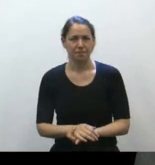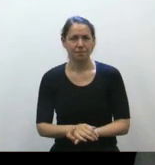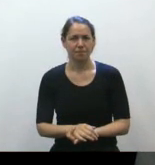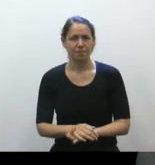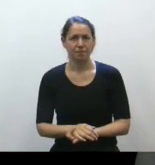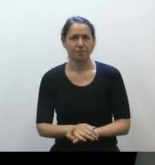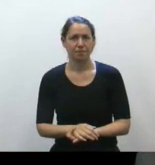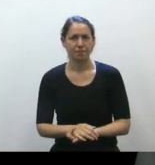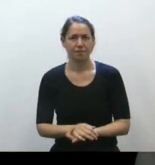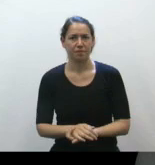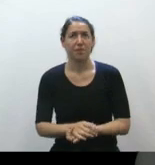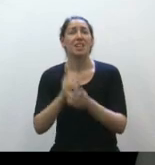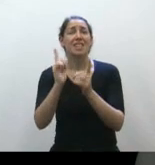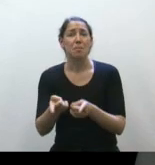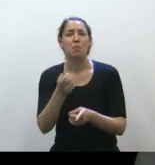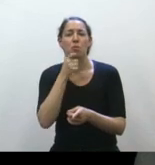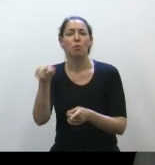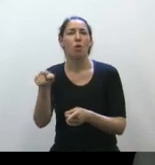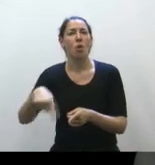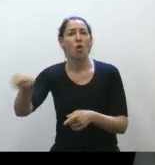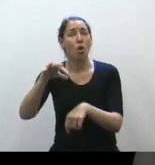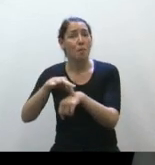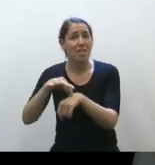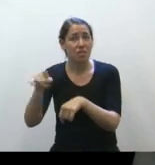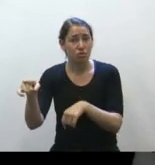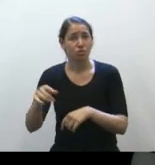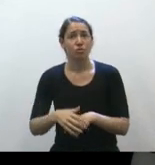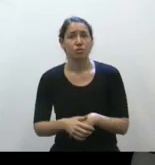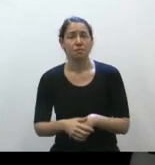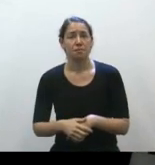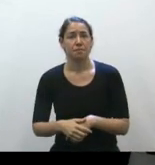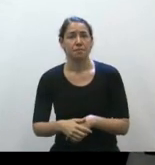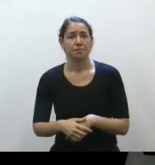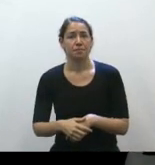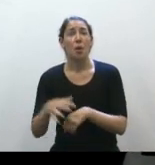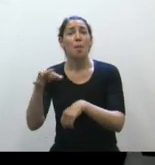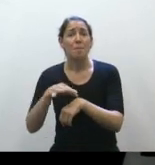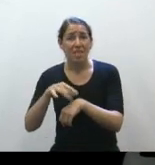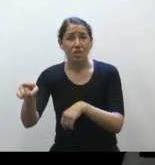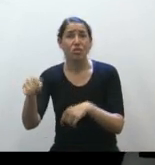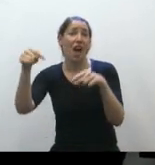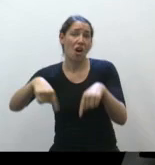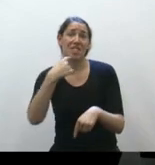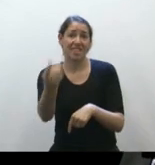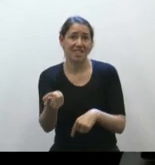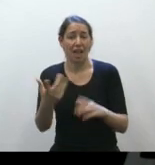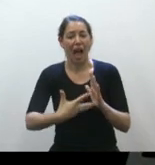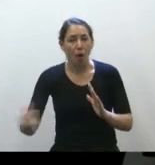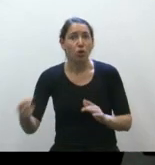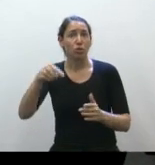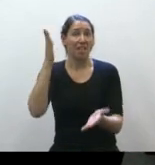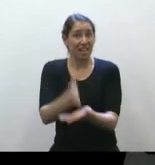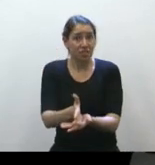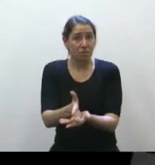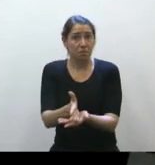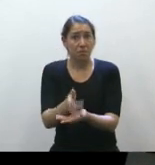Lo mismo pasa a los médicos. Los médicos les dicen, hacer un aborto es un delito. Y ahora